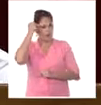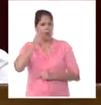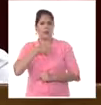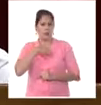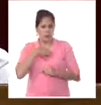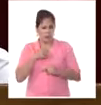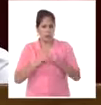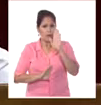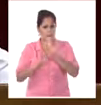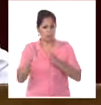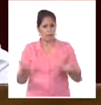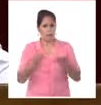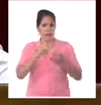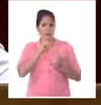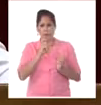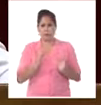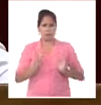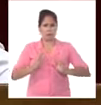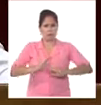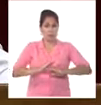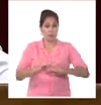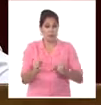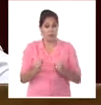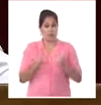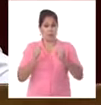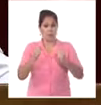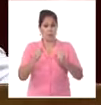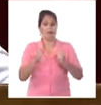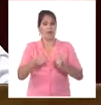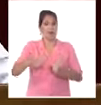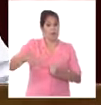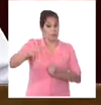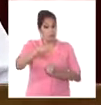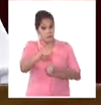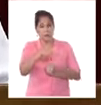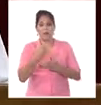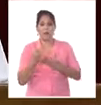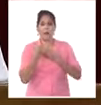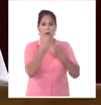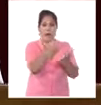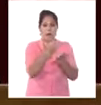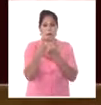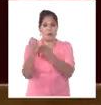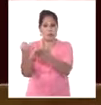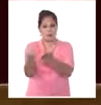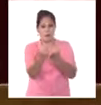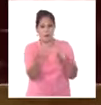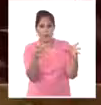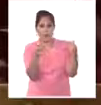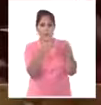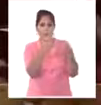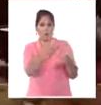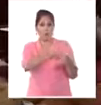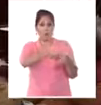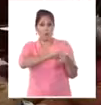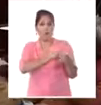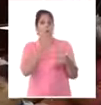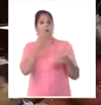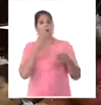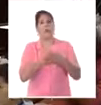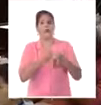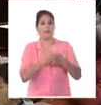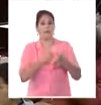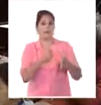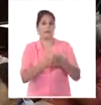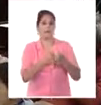ante las dificultades y a fuerza de voluntad, solidaridad y unidad, pudimos enfrentarlos